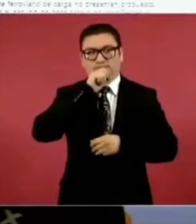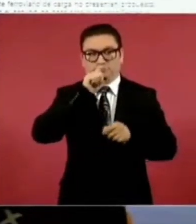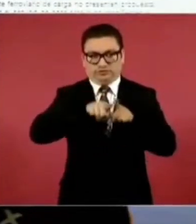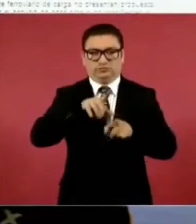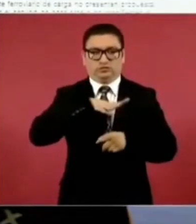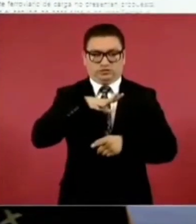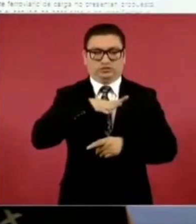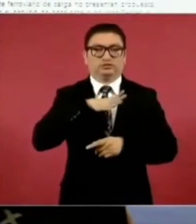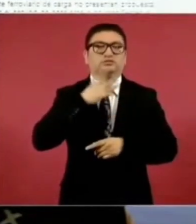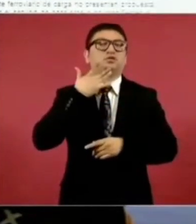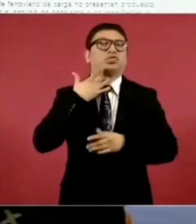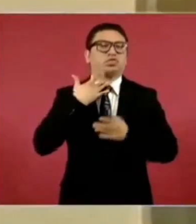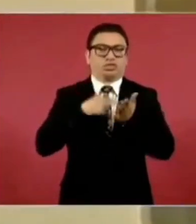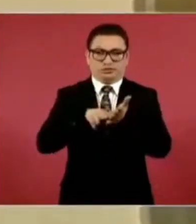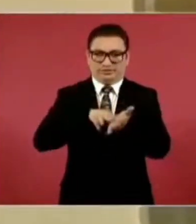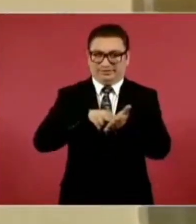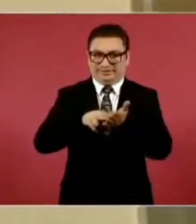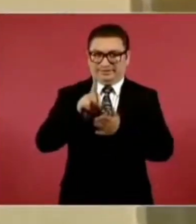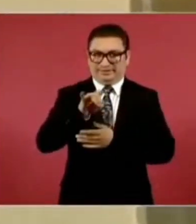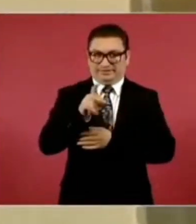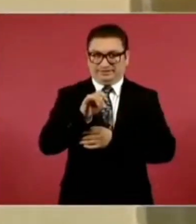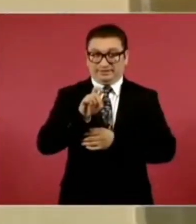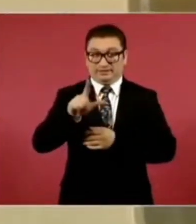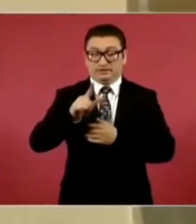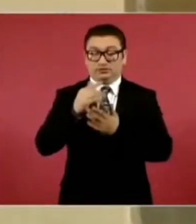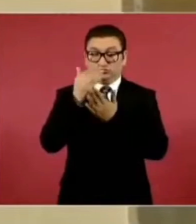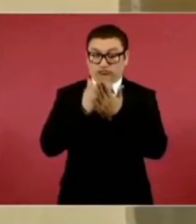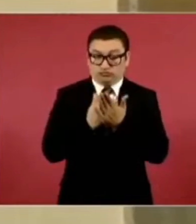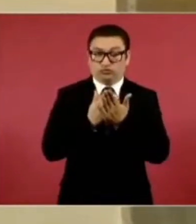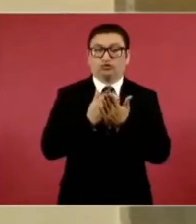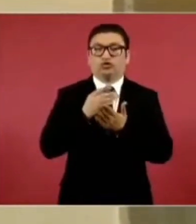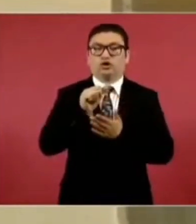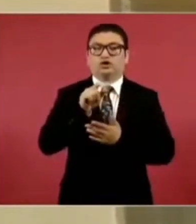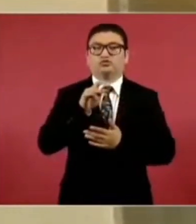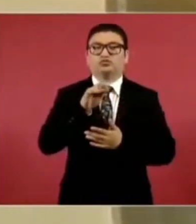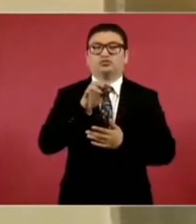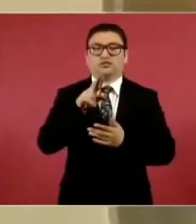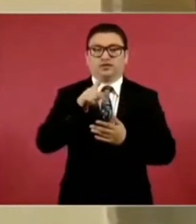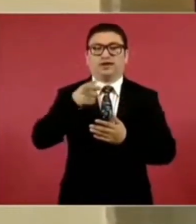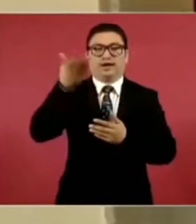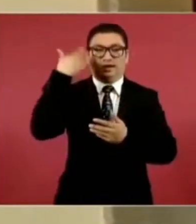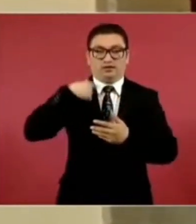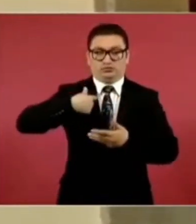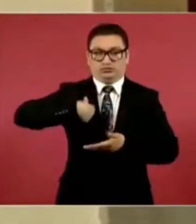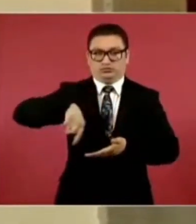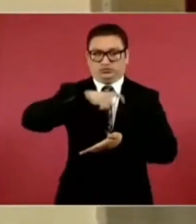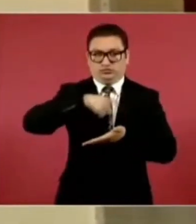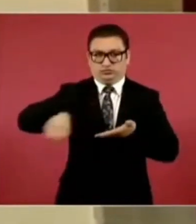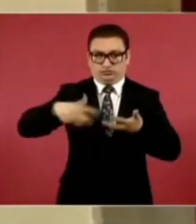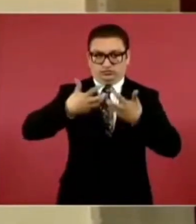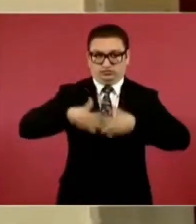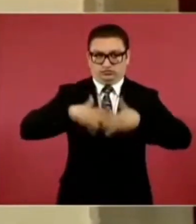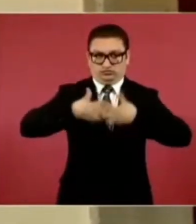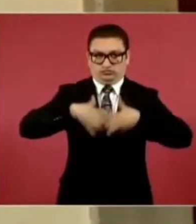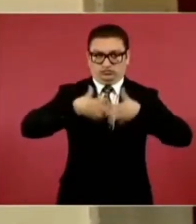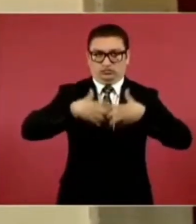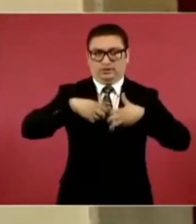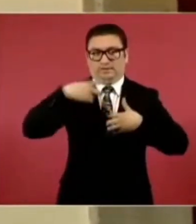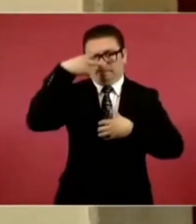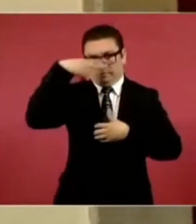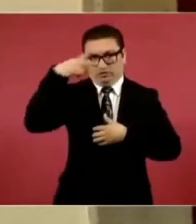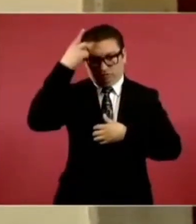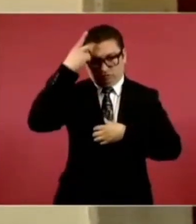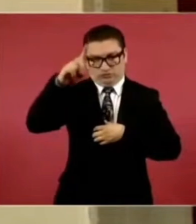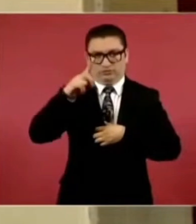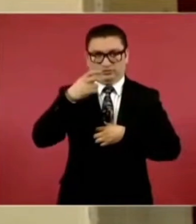diésel bajo en azufre se produce en la refinería que compramos que es de México que